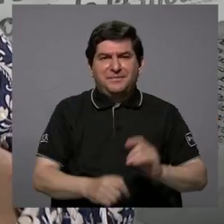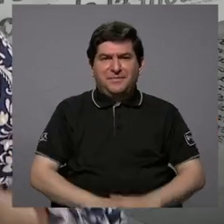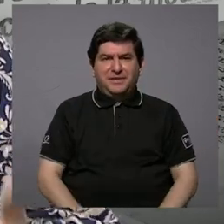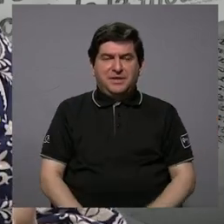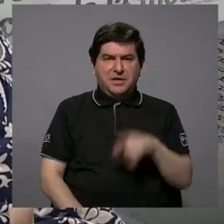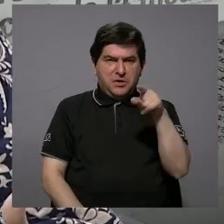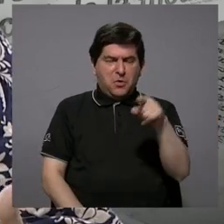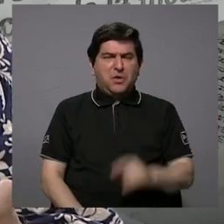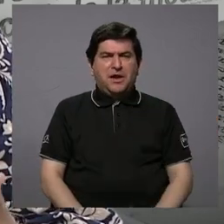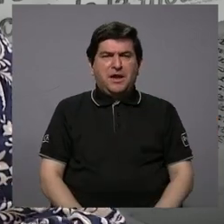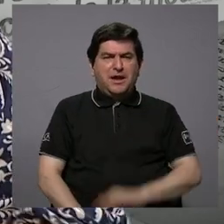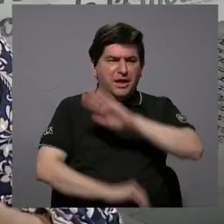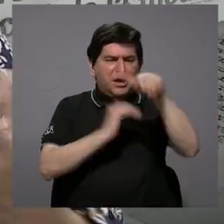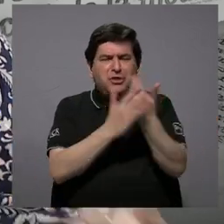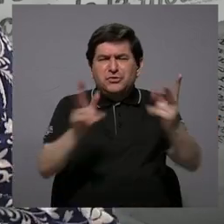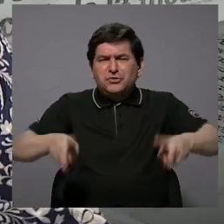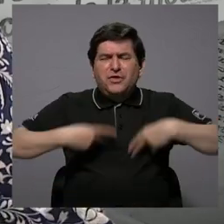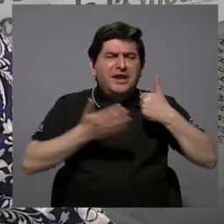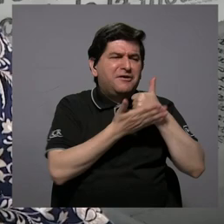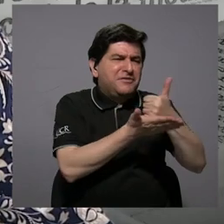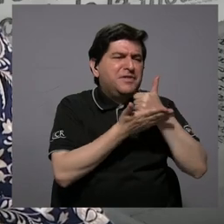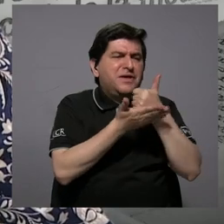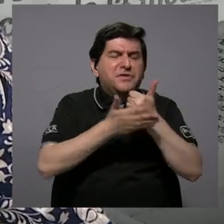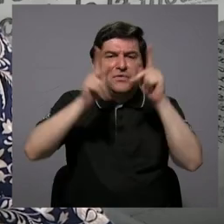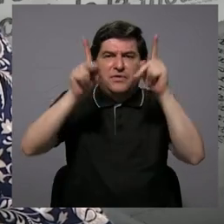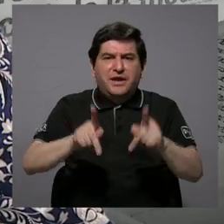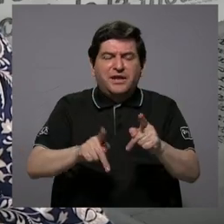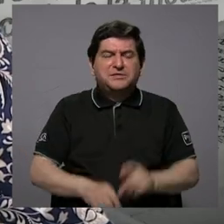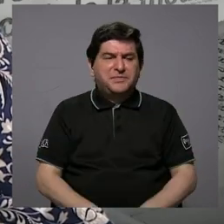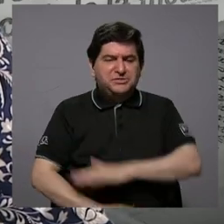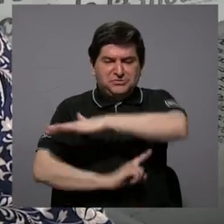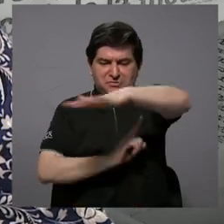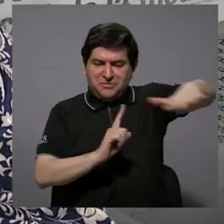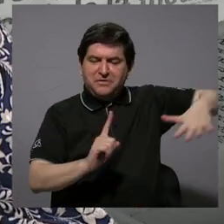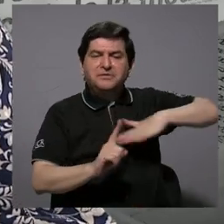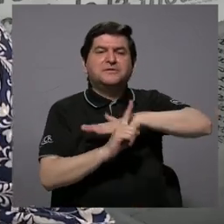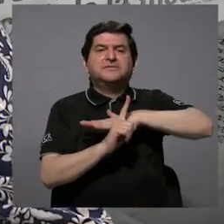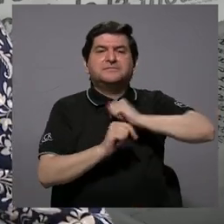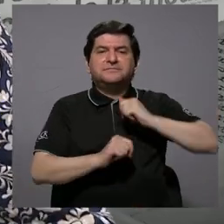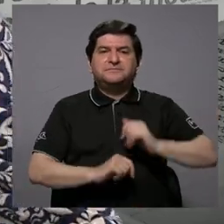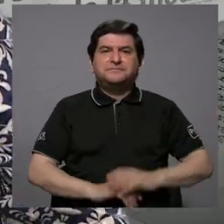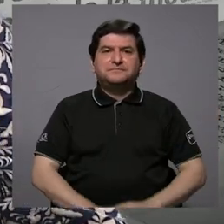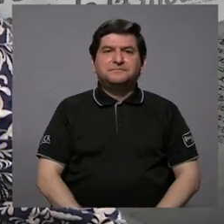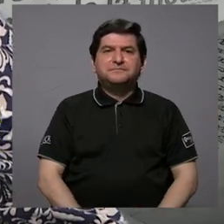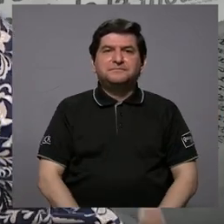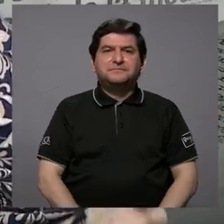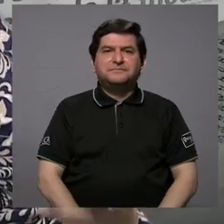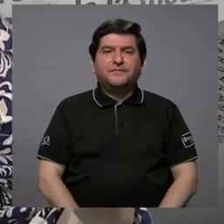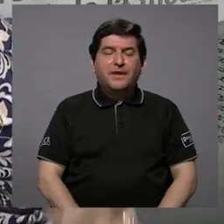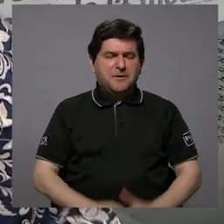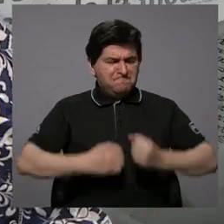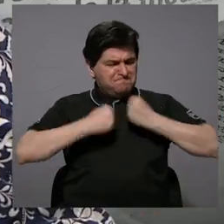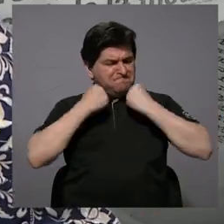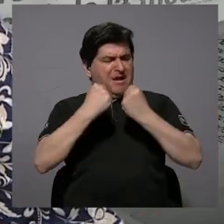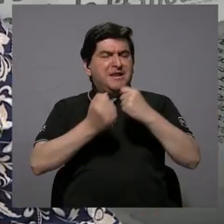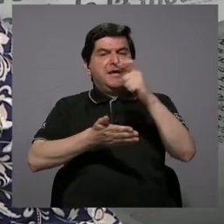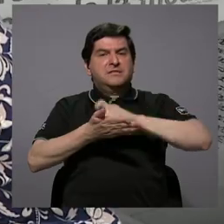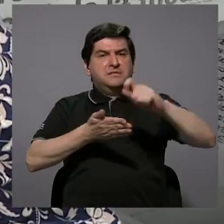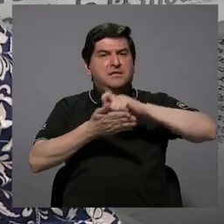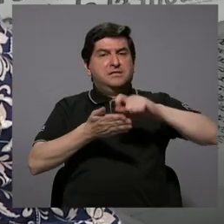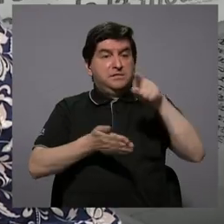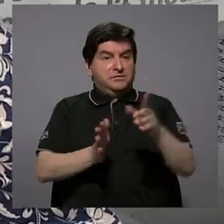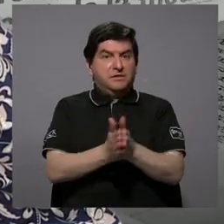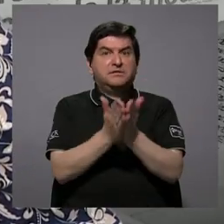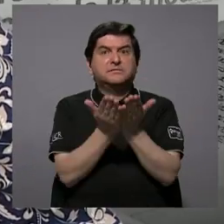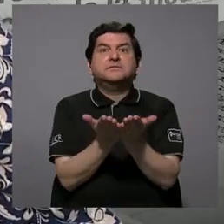volcó en vida para ayudarle a todos los que estuvieran a su alrededor y lo valiente de escribir el libro.